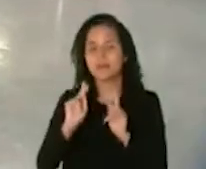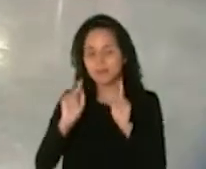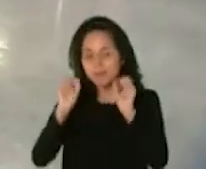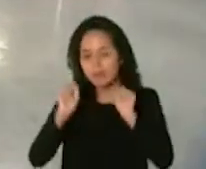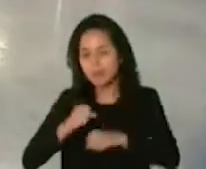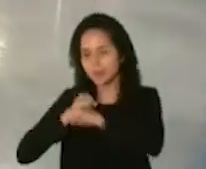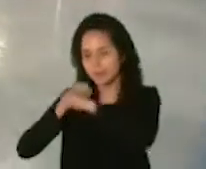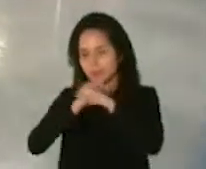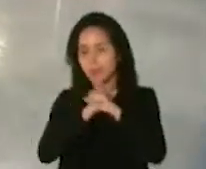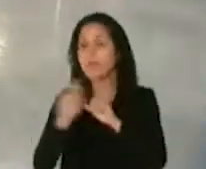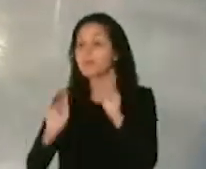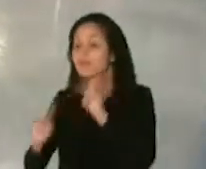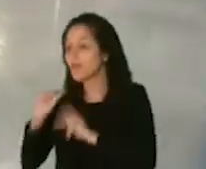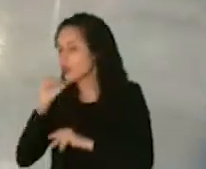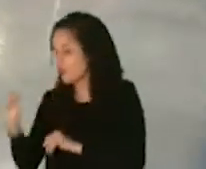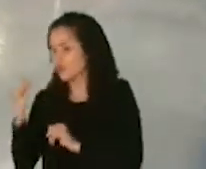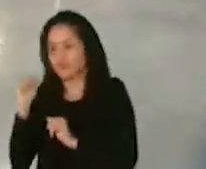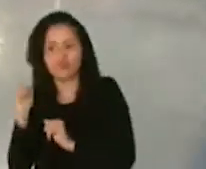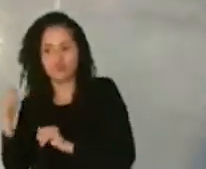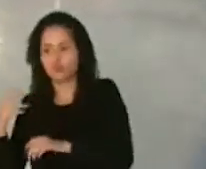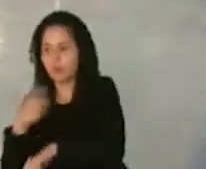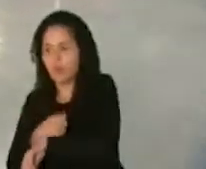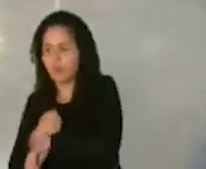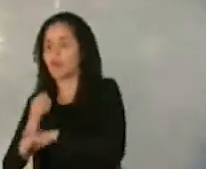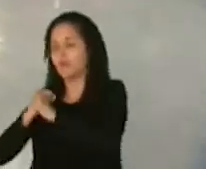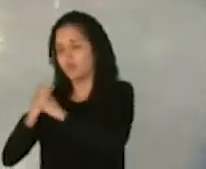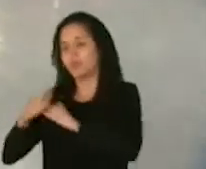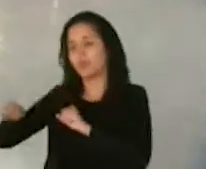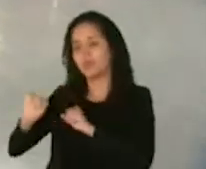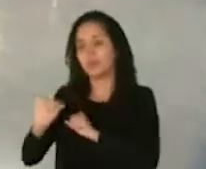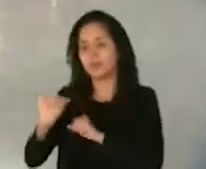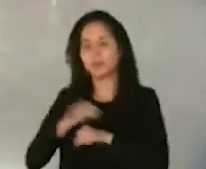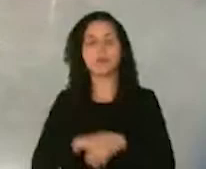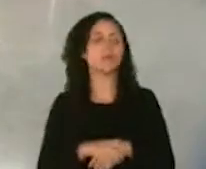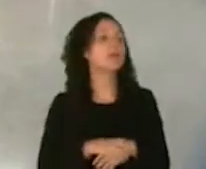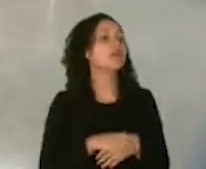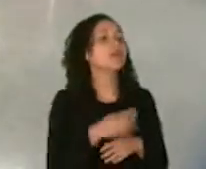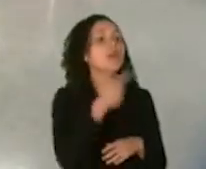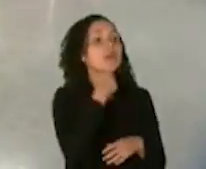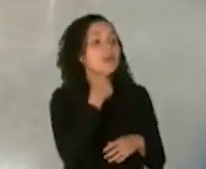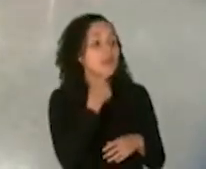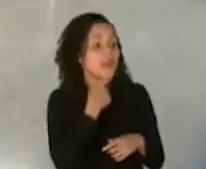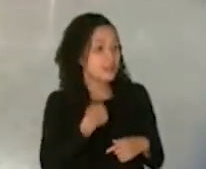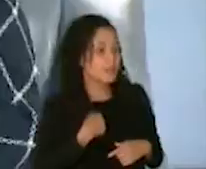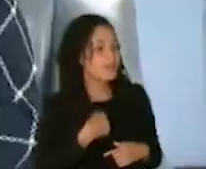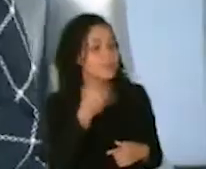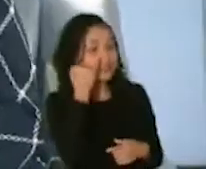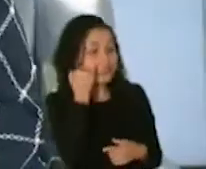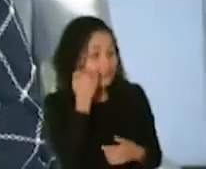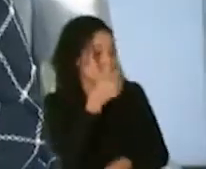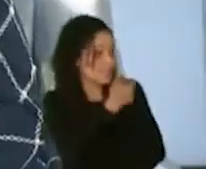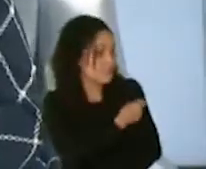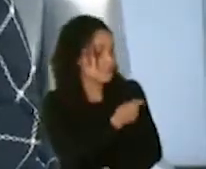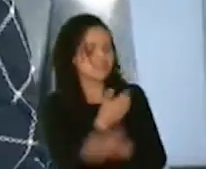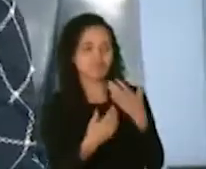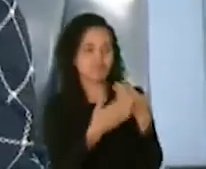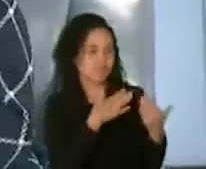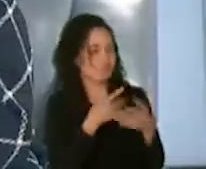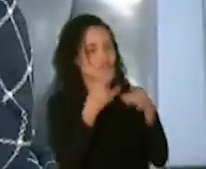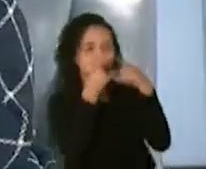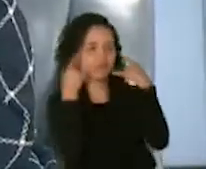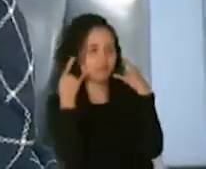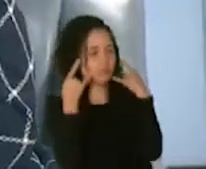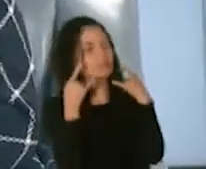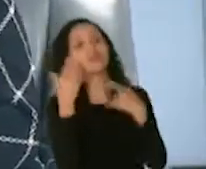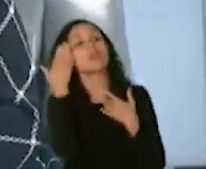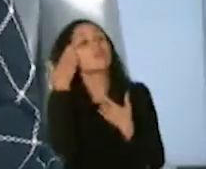vacunan nos han estado diciendo que aún vacunados tenemos que continuar utilizando la mascarilla porque lo que no tenemos claro todavía en